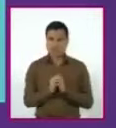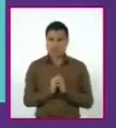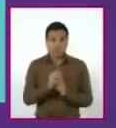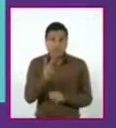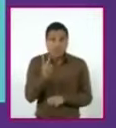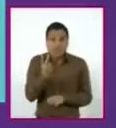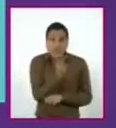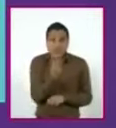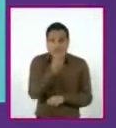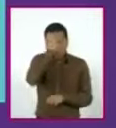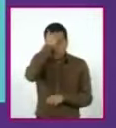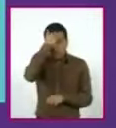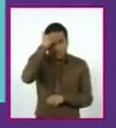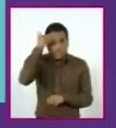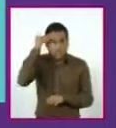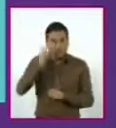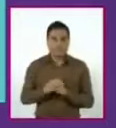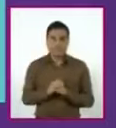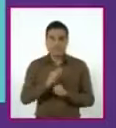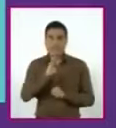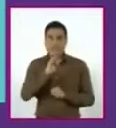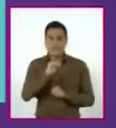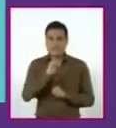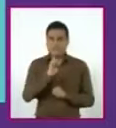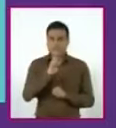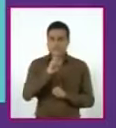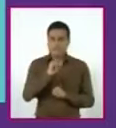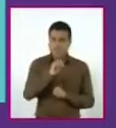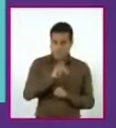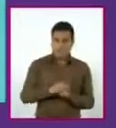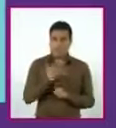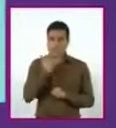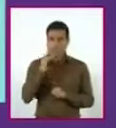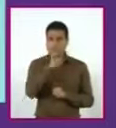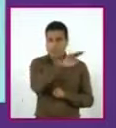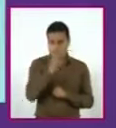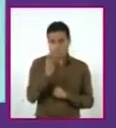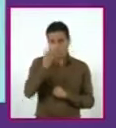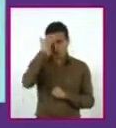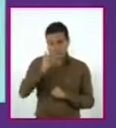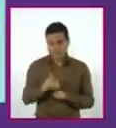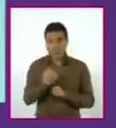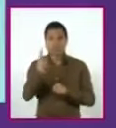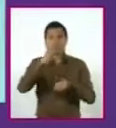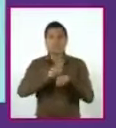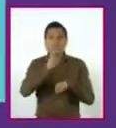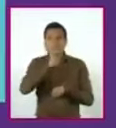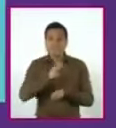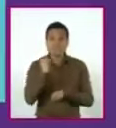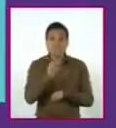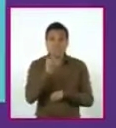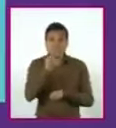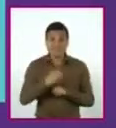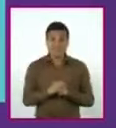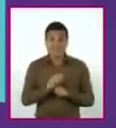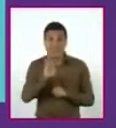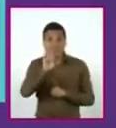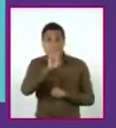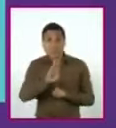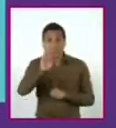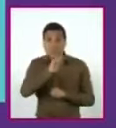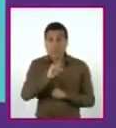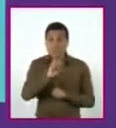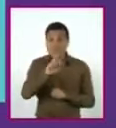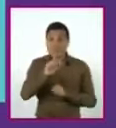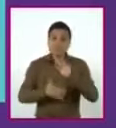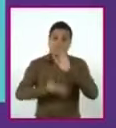sabían. Solo sabía el mago Merlín y su ayudante el dragón. Desafortunadamente un día Merlín tuvo que ausentarse para ayudar